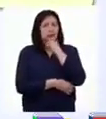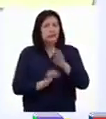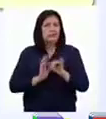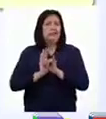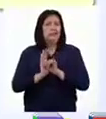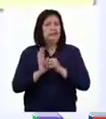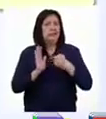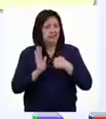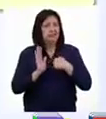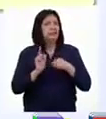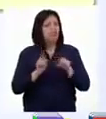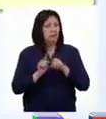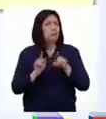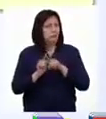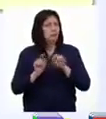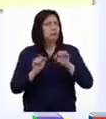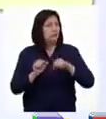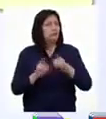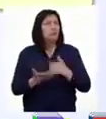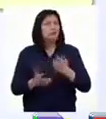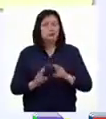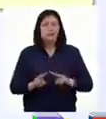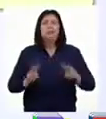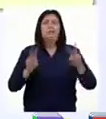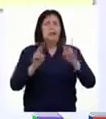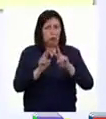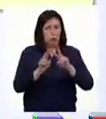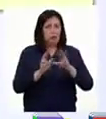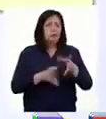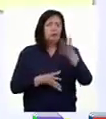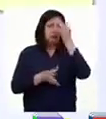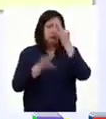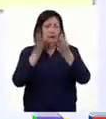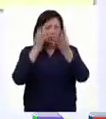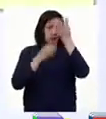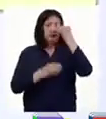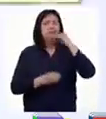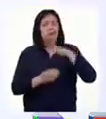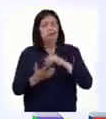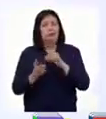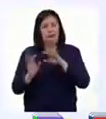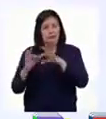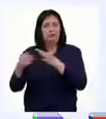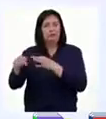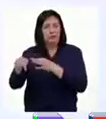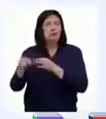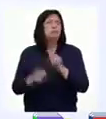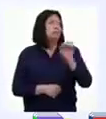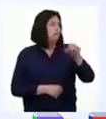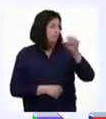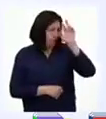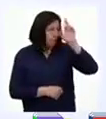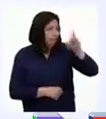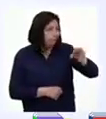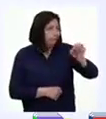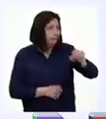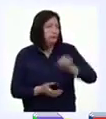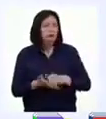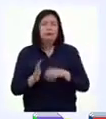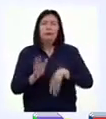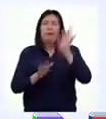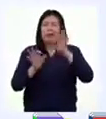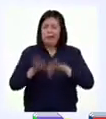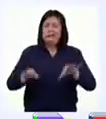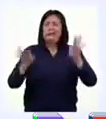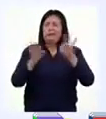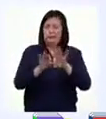identidad también está conformada por los valores que vamos aprendiendo en nuestra familia. Tienes razón, Patti. Lo más